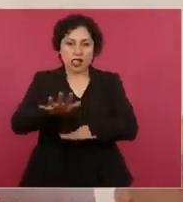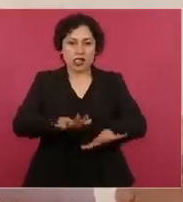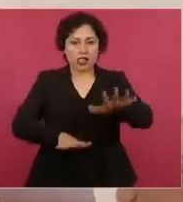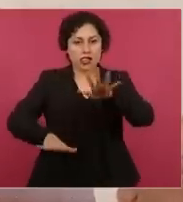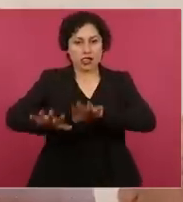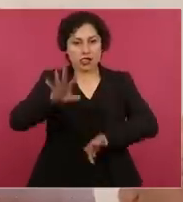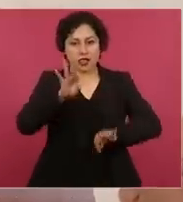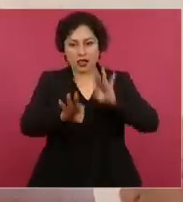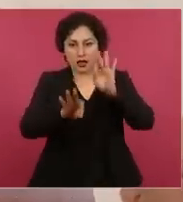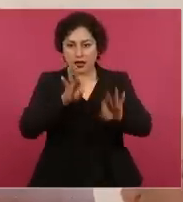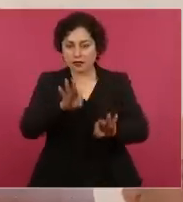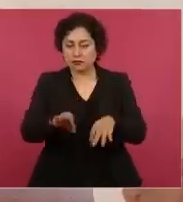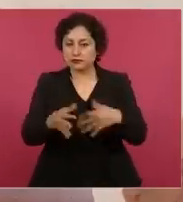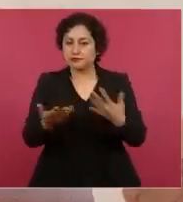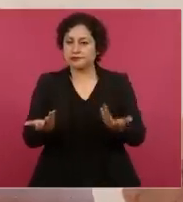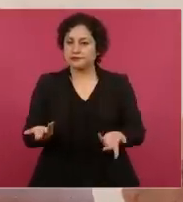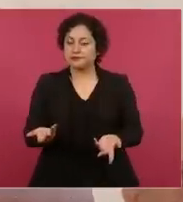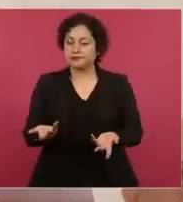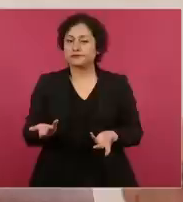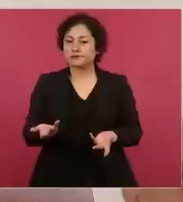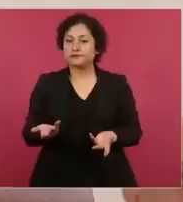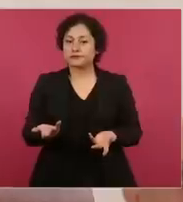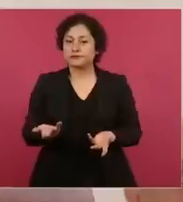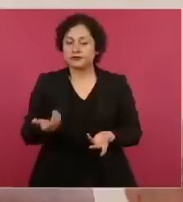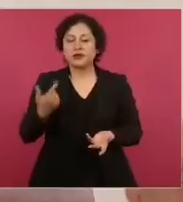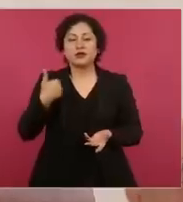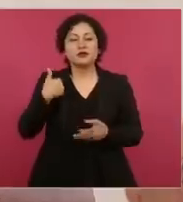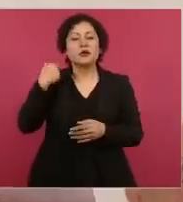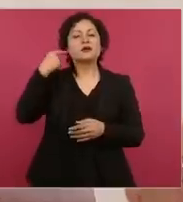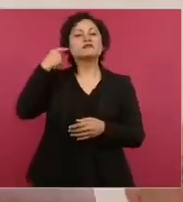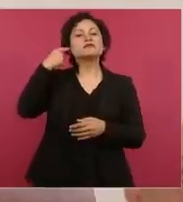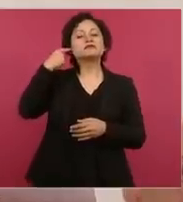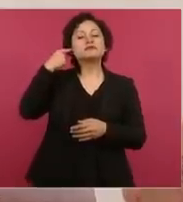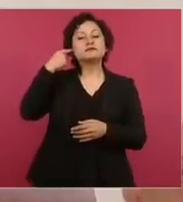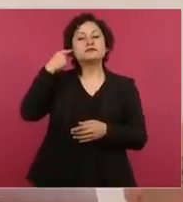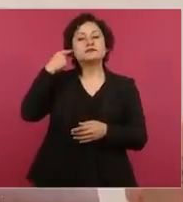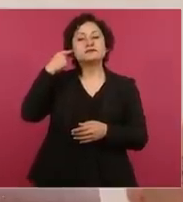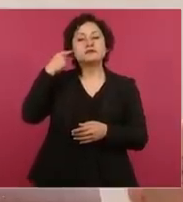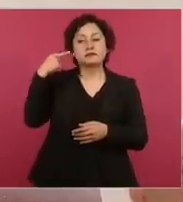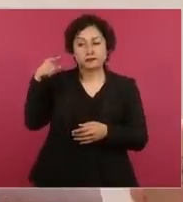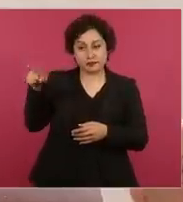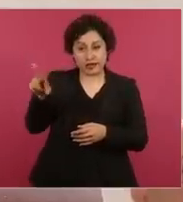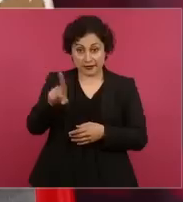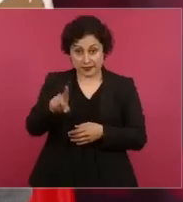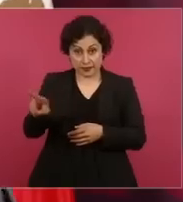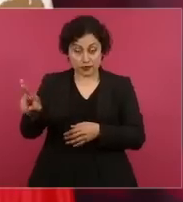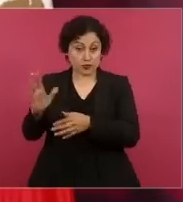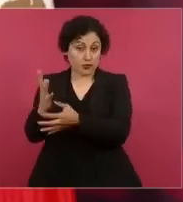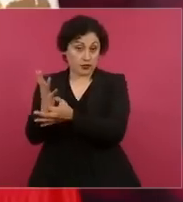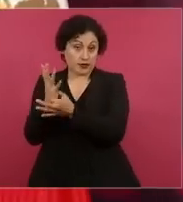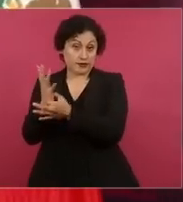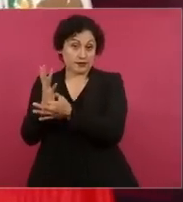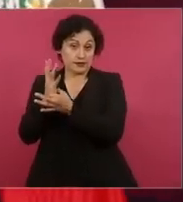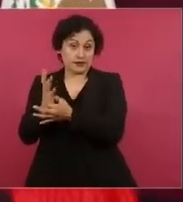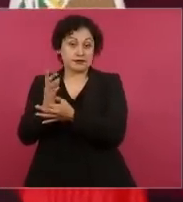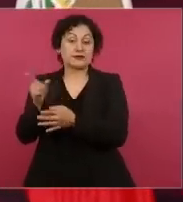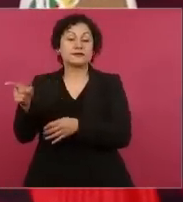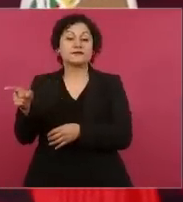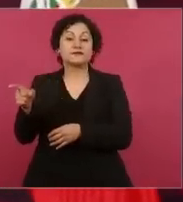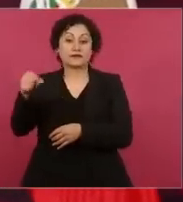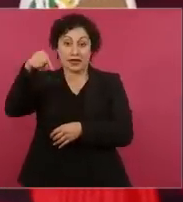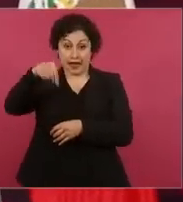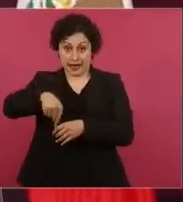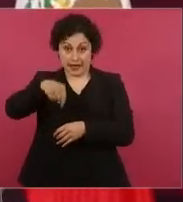lo escuché decir al doctor. Aquí hay, decía en San Luis, dos